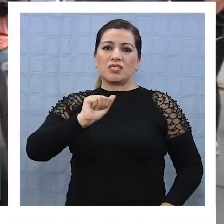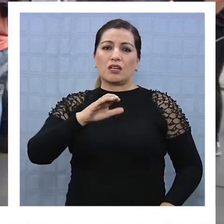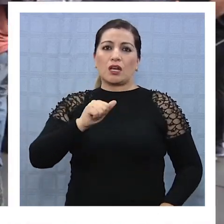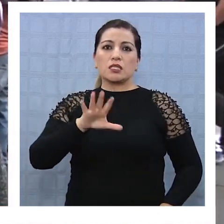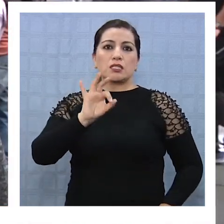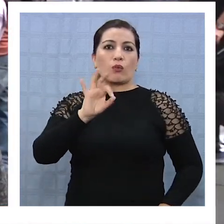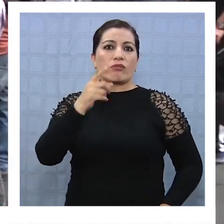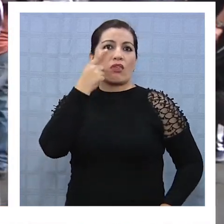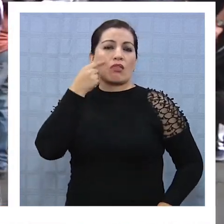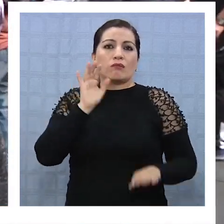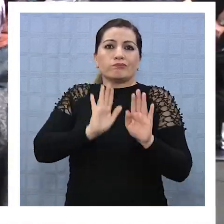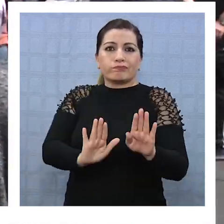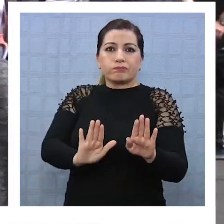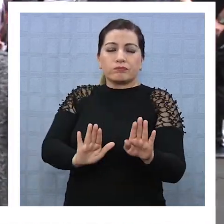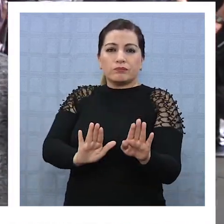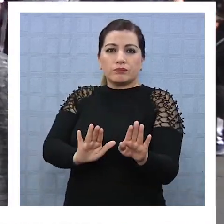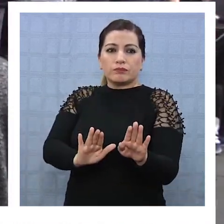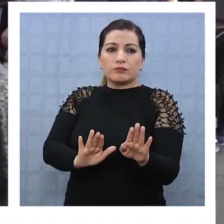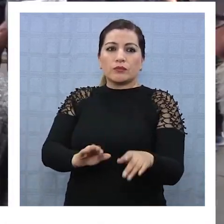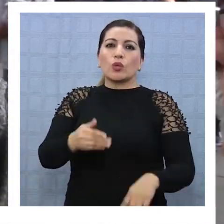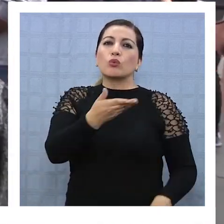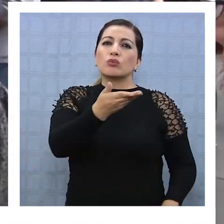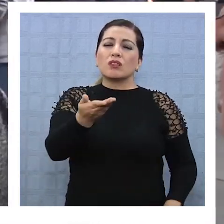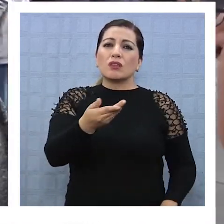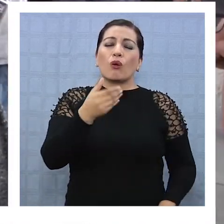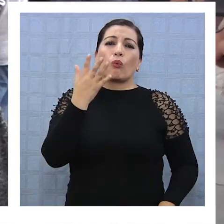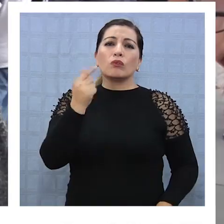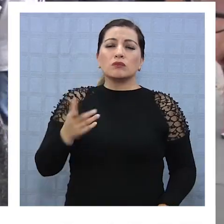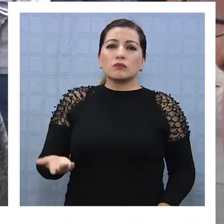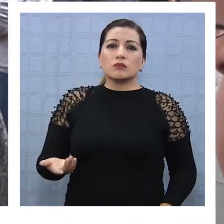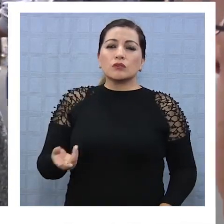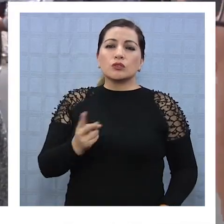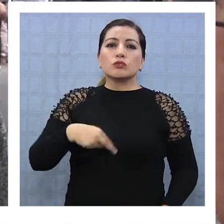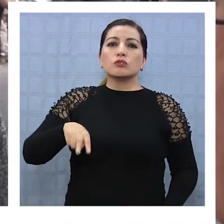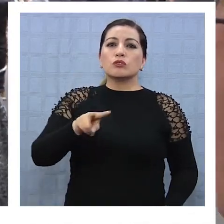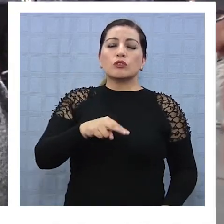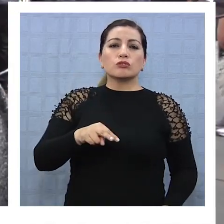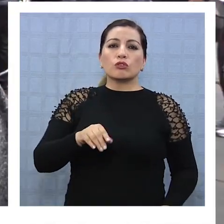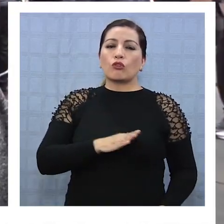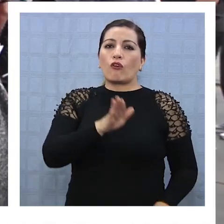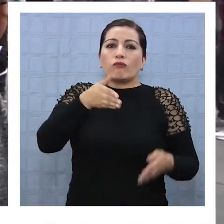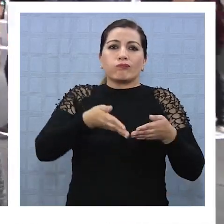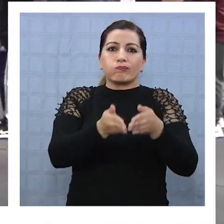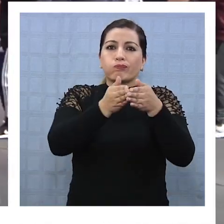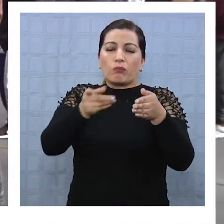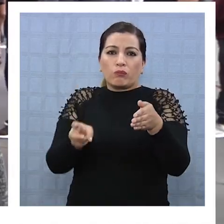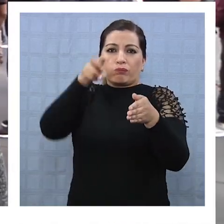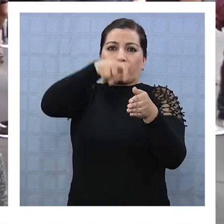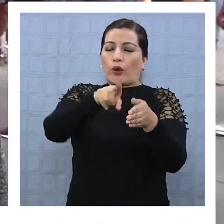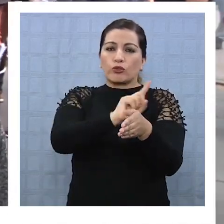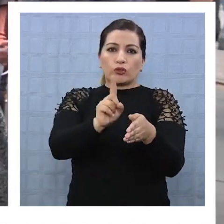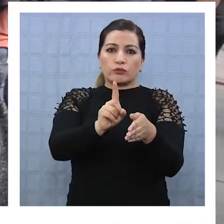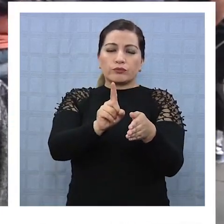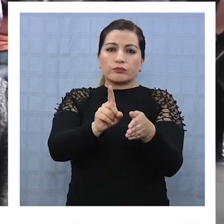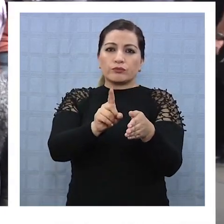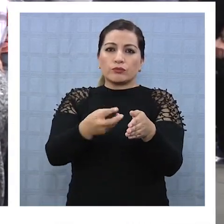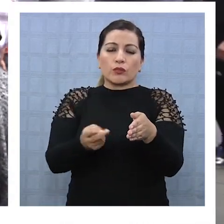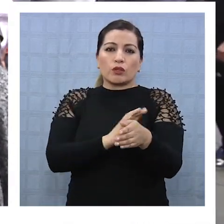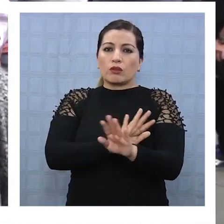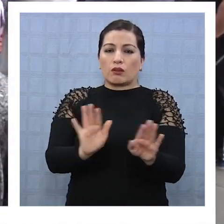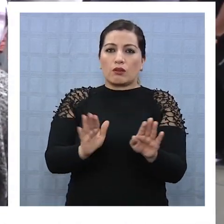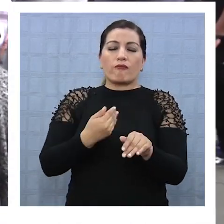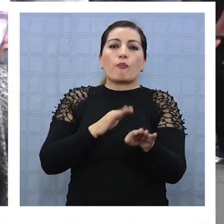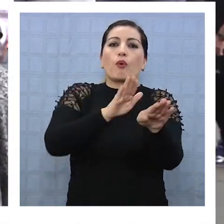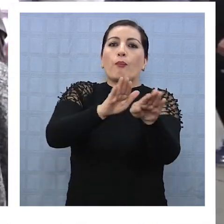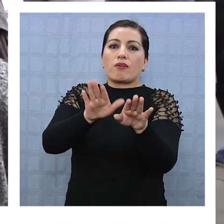más de 50 días paralizados. ¿Cuándo? ¿Ustedes ya no zarpan? Nosotros no zarpamos, nosotros ya nos decidimos y no